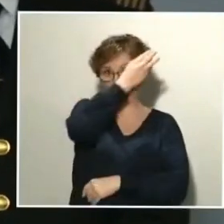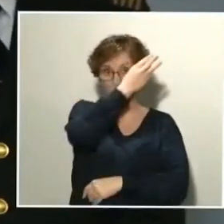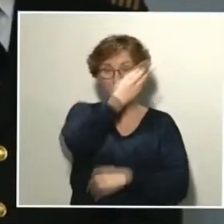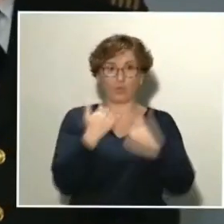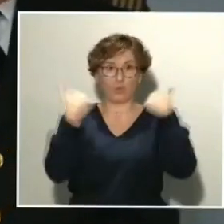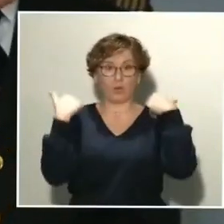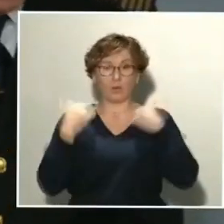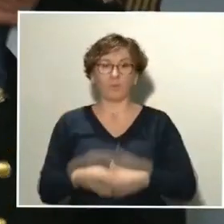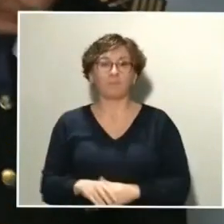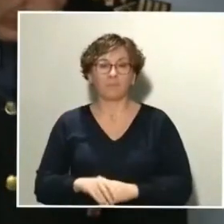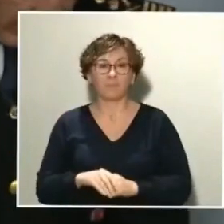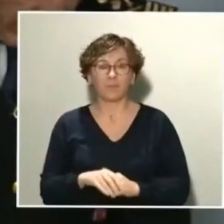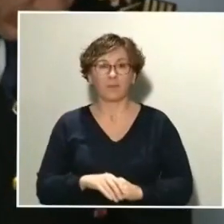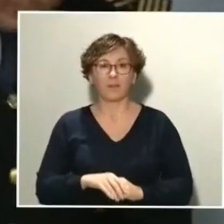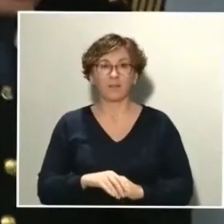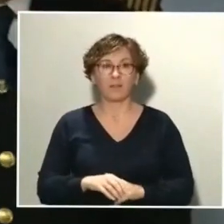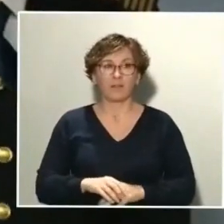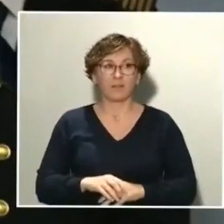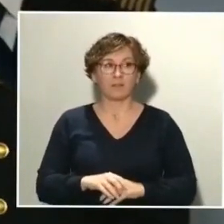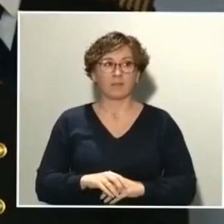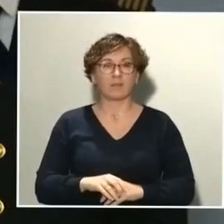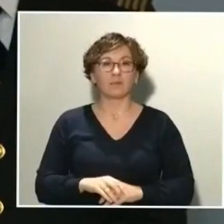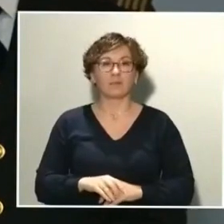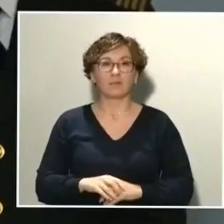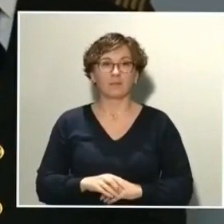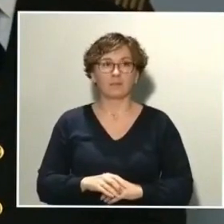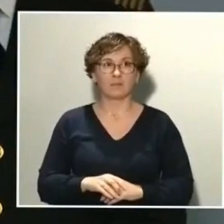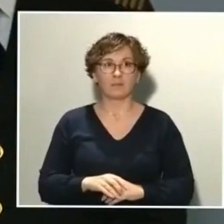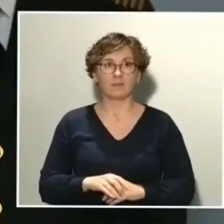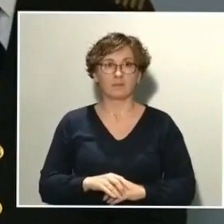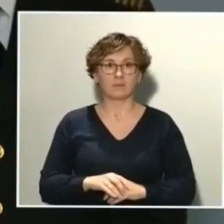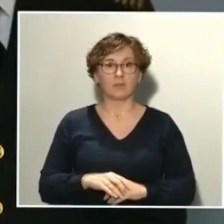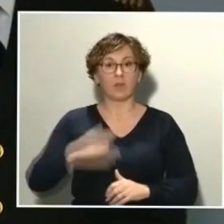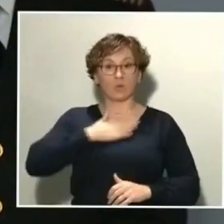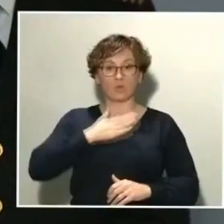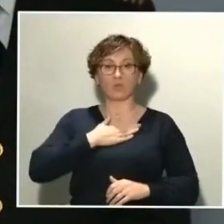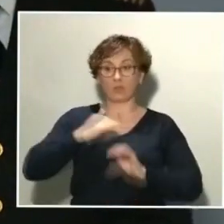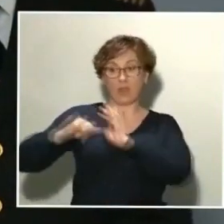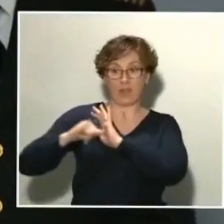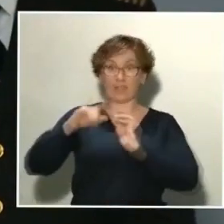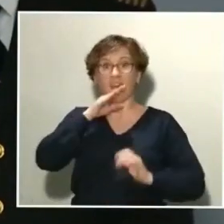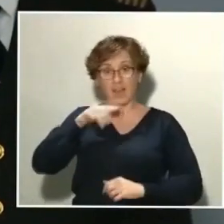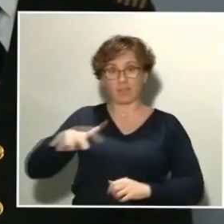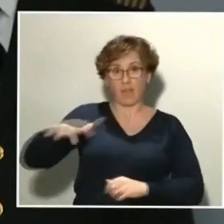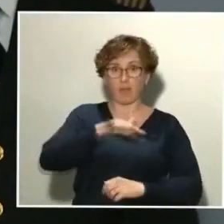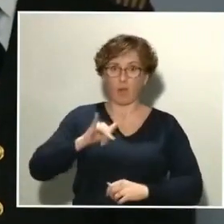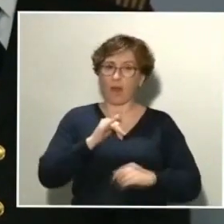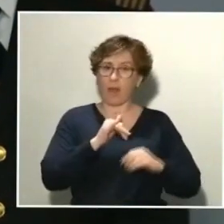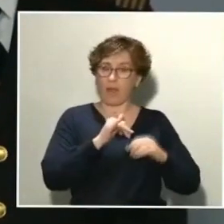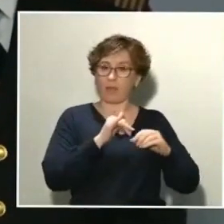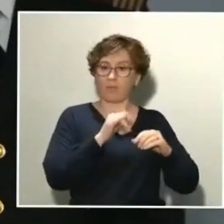también una aduana próxima al lugar. Ante el aviso del suceso,